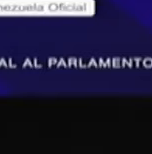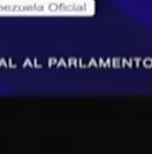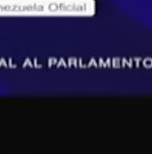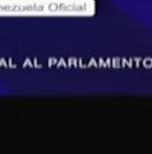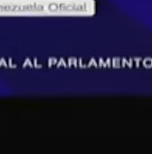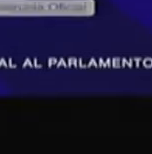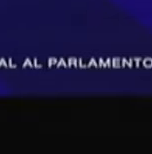a Inet Berroterang Berroterang a Berroterang de